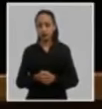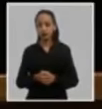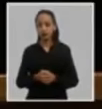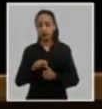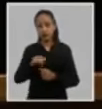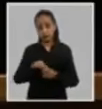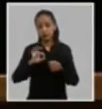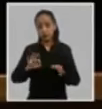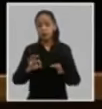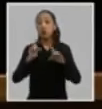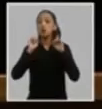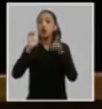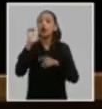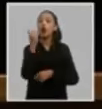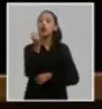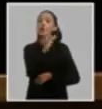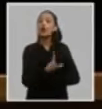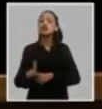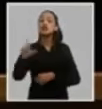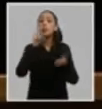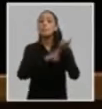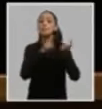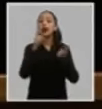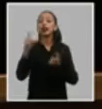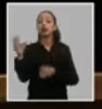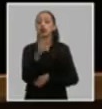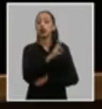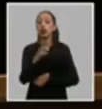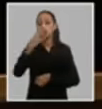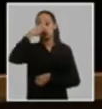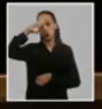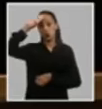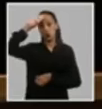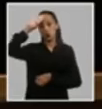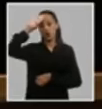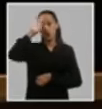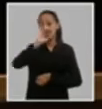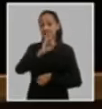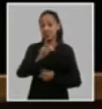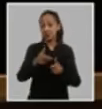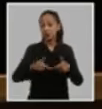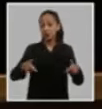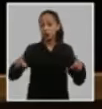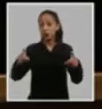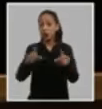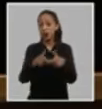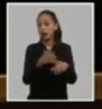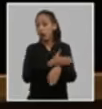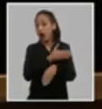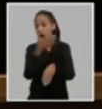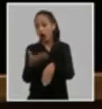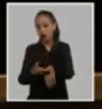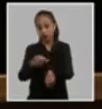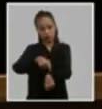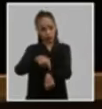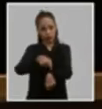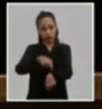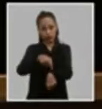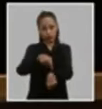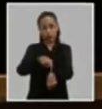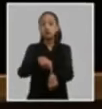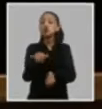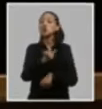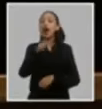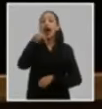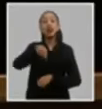económica y social del partido y la revolución desde el sexto congreso hasta la fecha y la